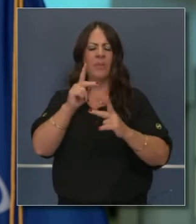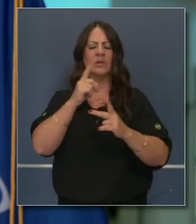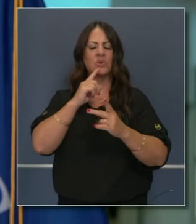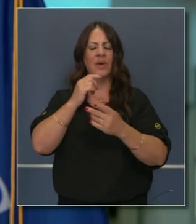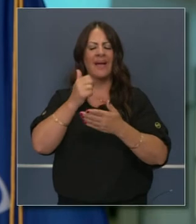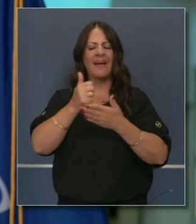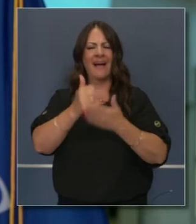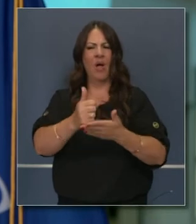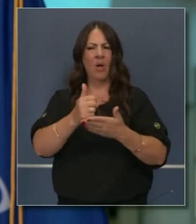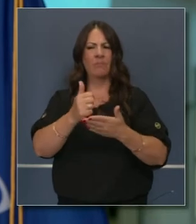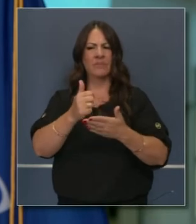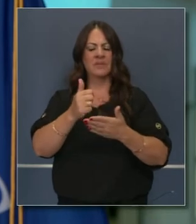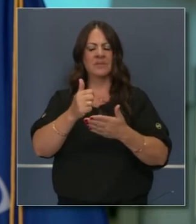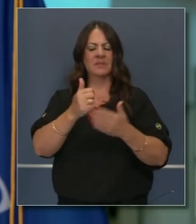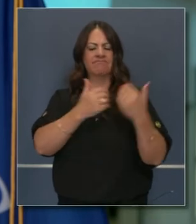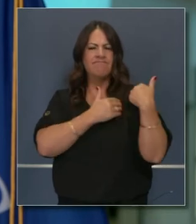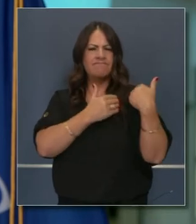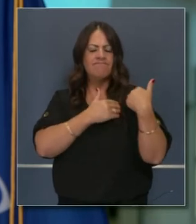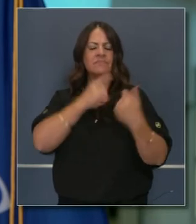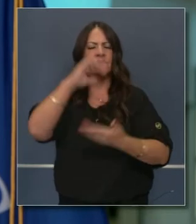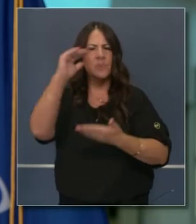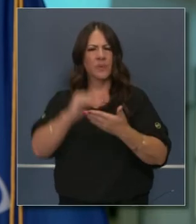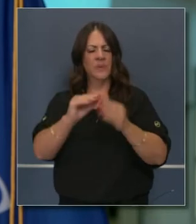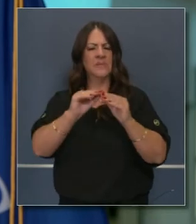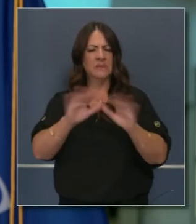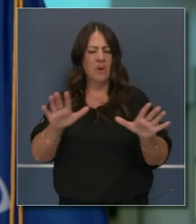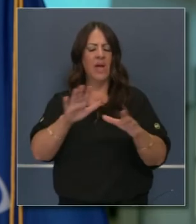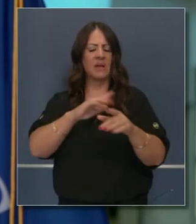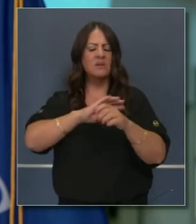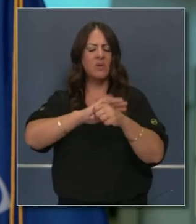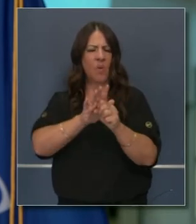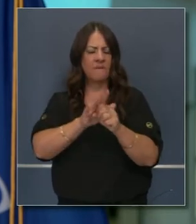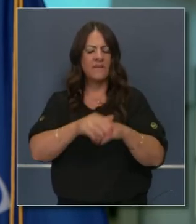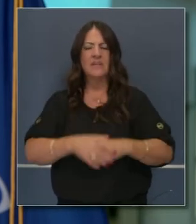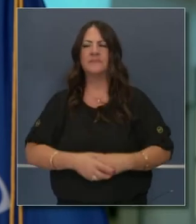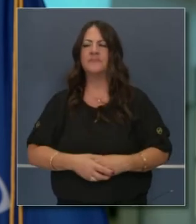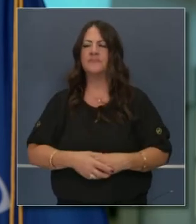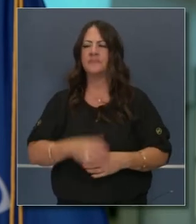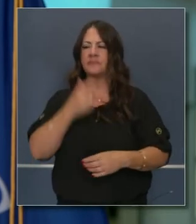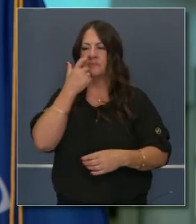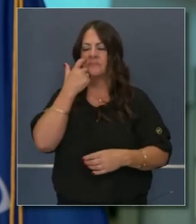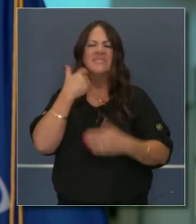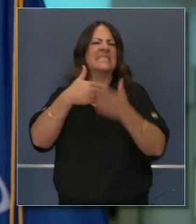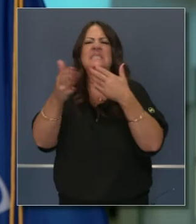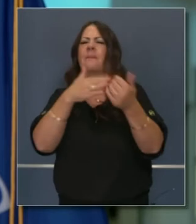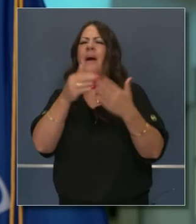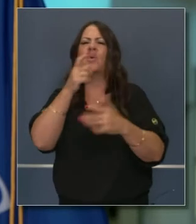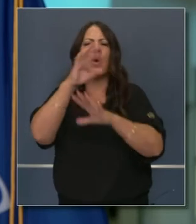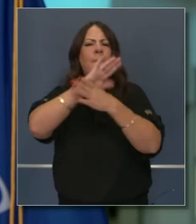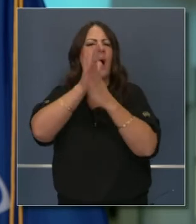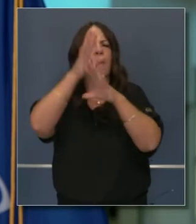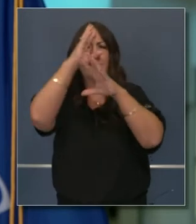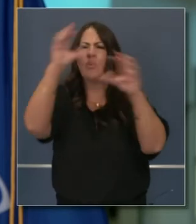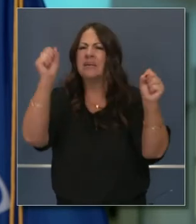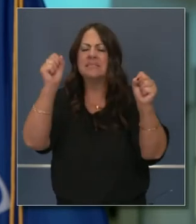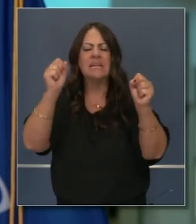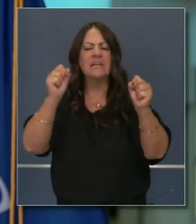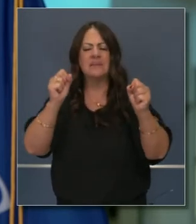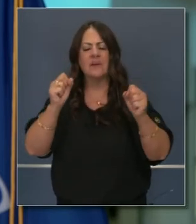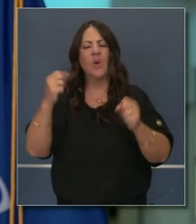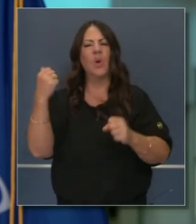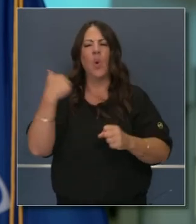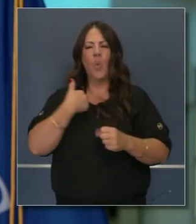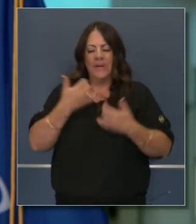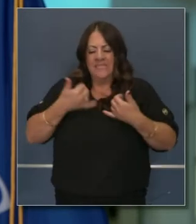Y la idea siempre ha sido doblar la curva, como se dice. Pero el doctor Ghali responde, pero en cuanto a no importa quién sea